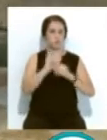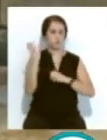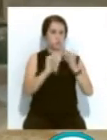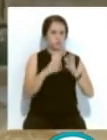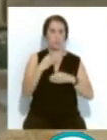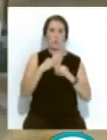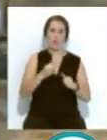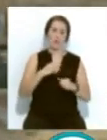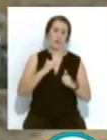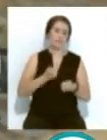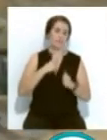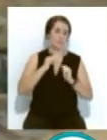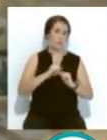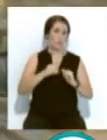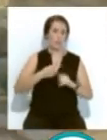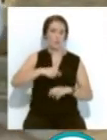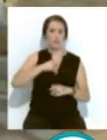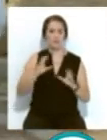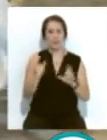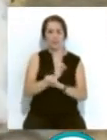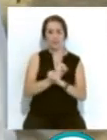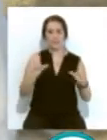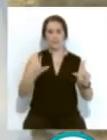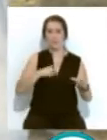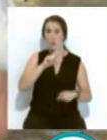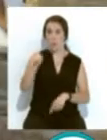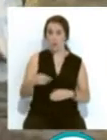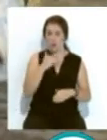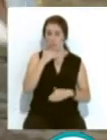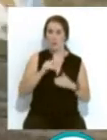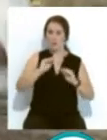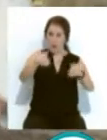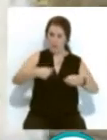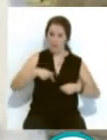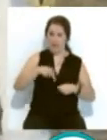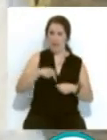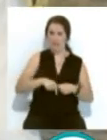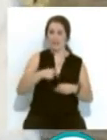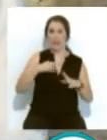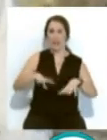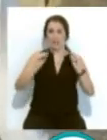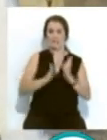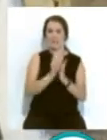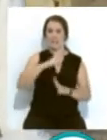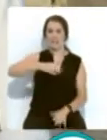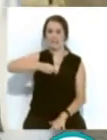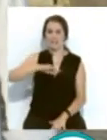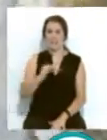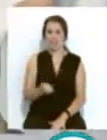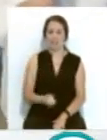que se podrá disfrutar en nuestra cadena. En poco más de una hora volveremos desde aquí, desde el Castillo San Sebastián.